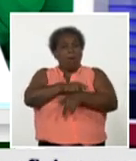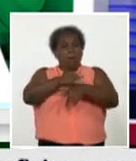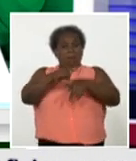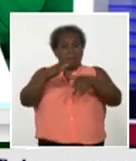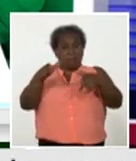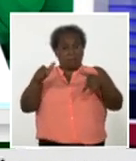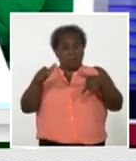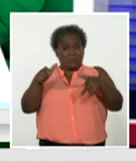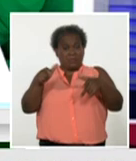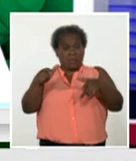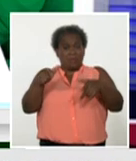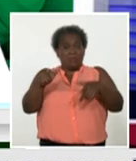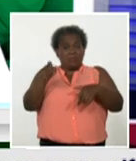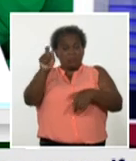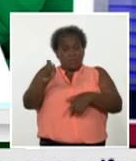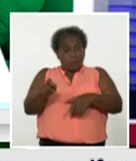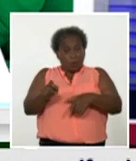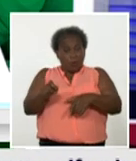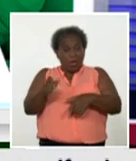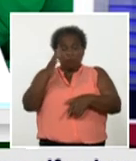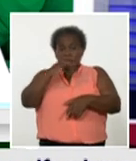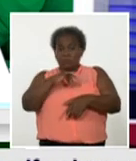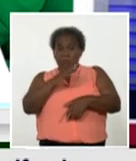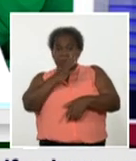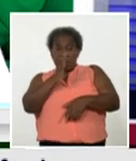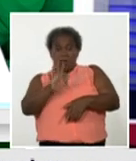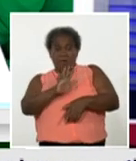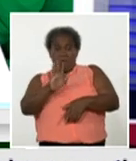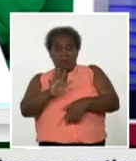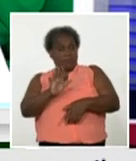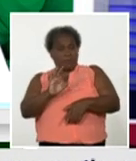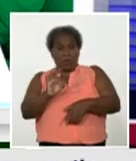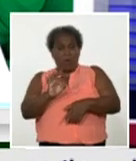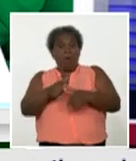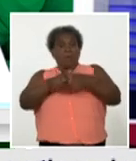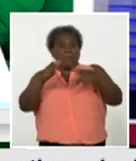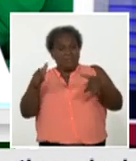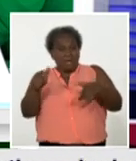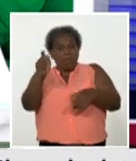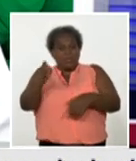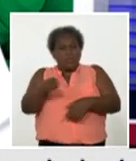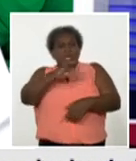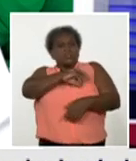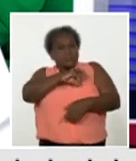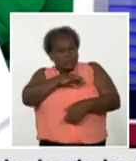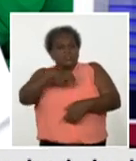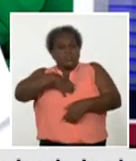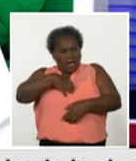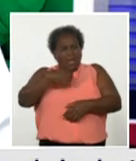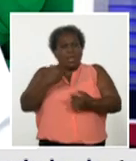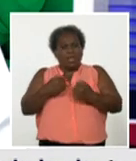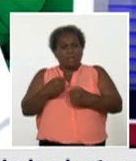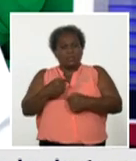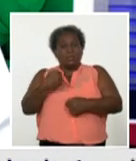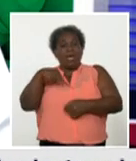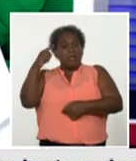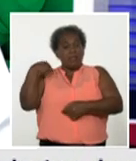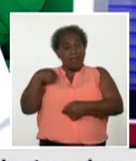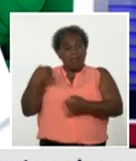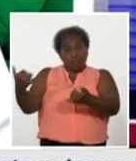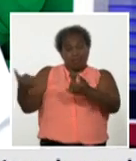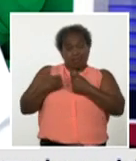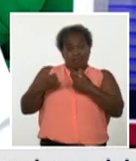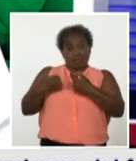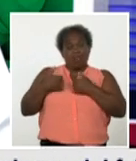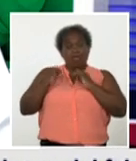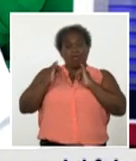no los asintomáticos. Y ayer una especialista, una profesora, me hacía la observación y lo voy a aportar en el día de